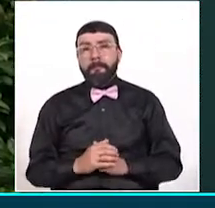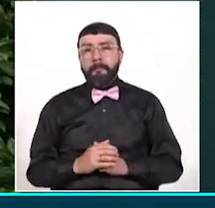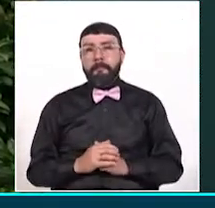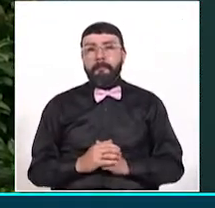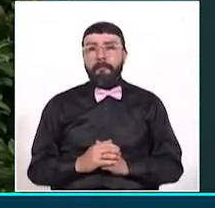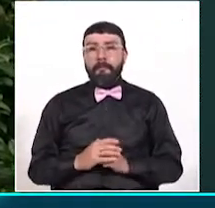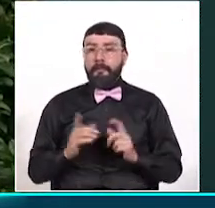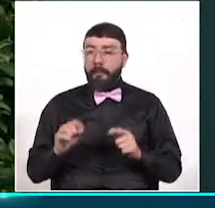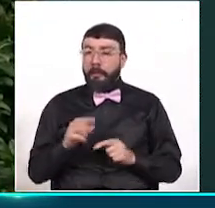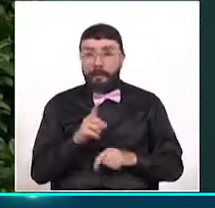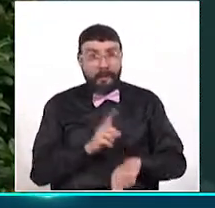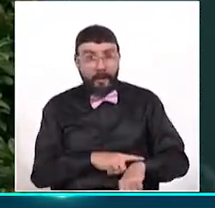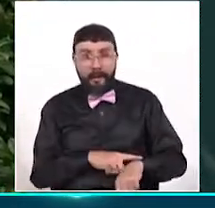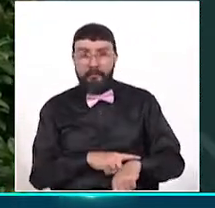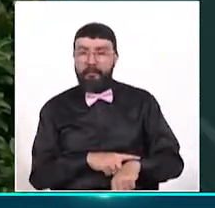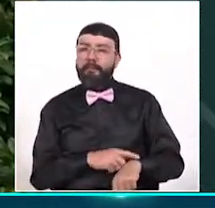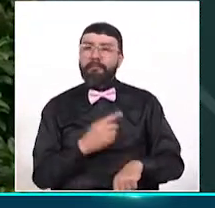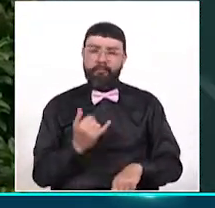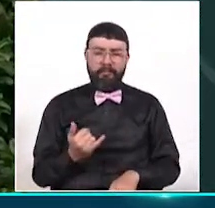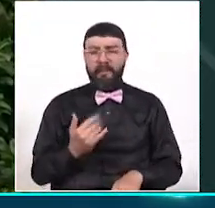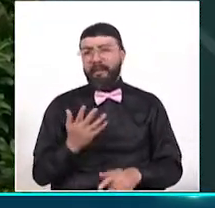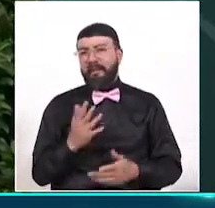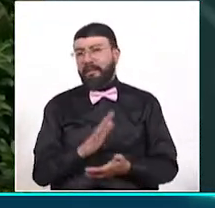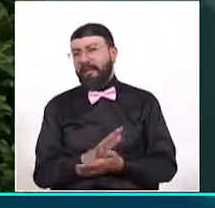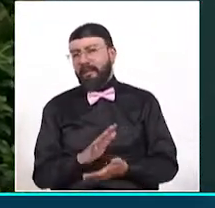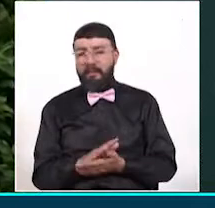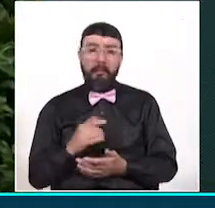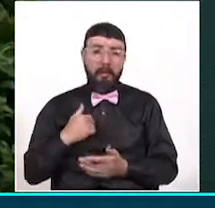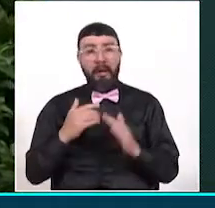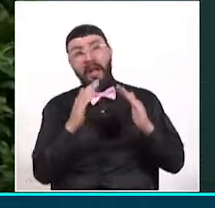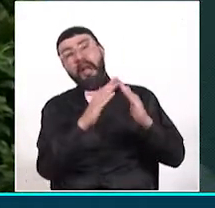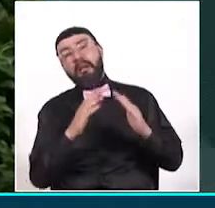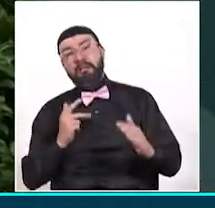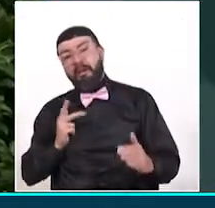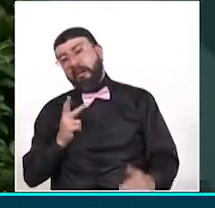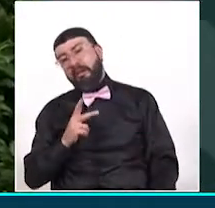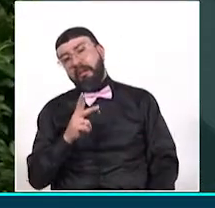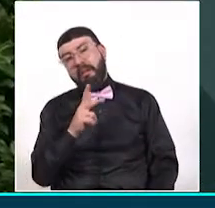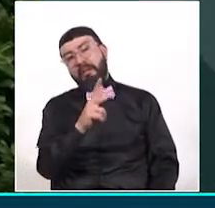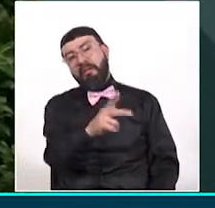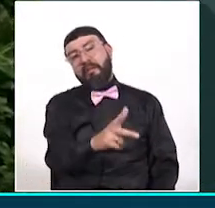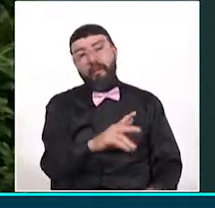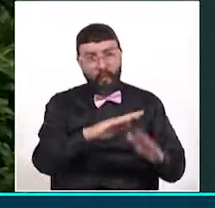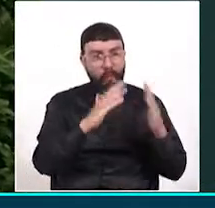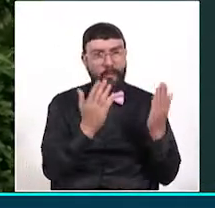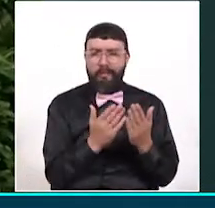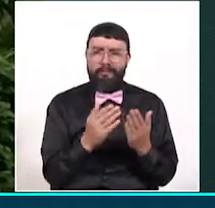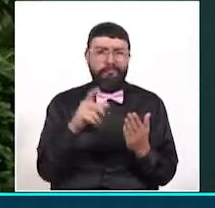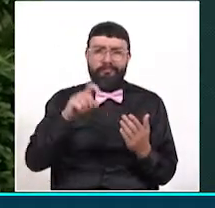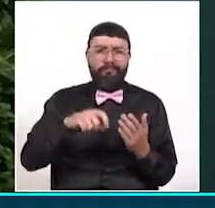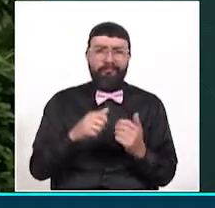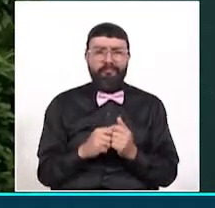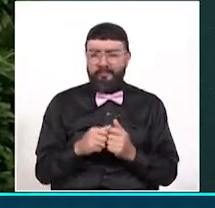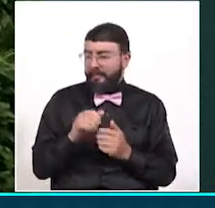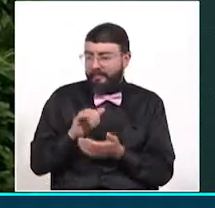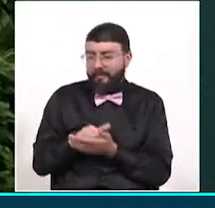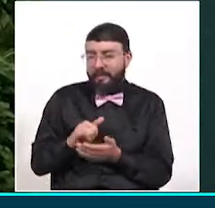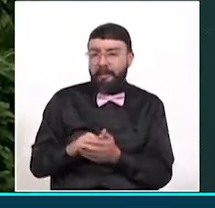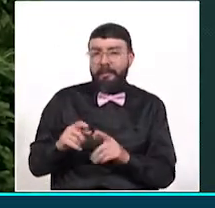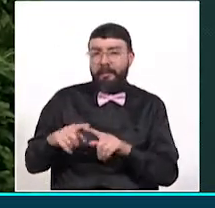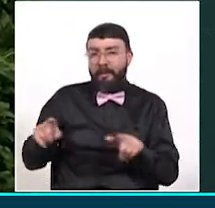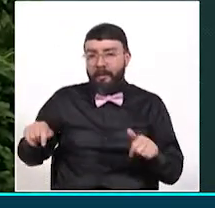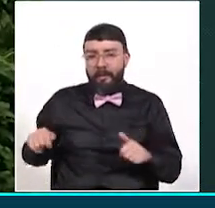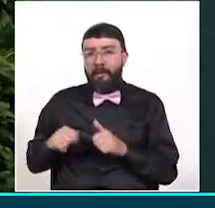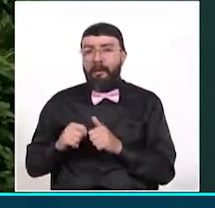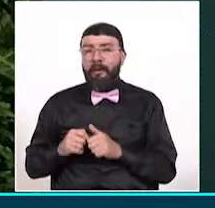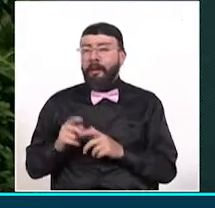nos rinde más el tiempo porque no nos tenemos que desplazar desde la casa hasta el colegio, del colegio hasta la casa y nos alcanza el tiempo